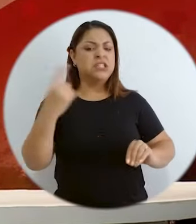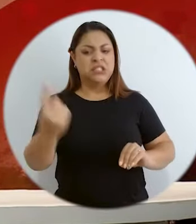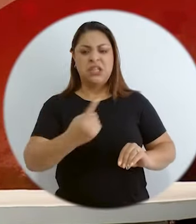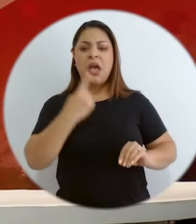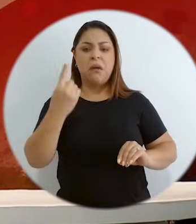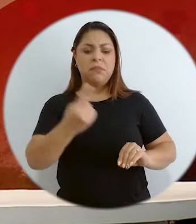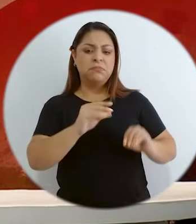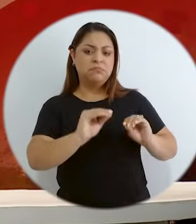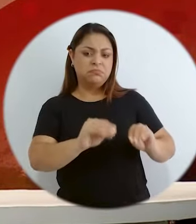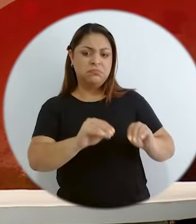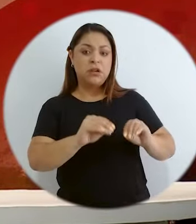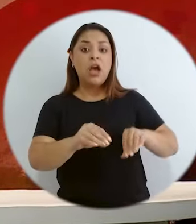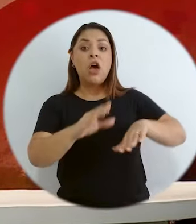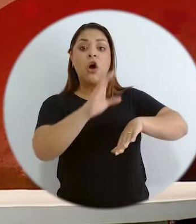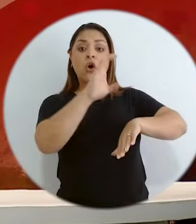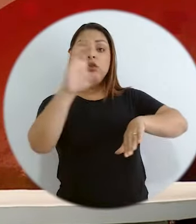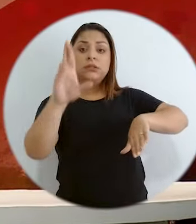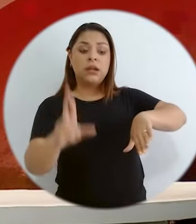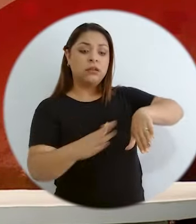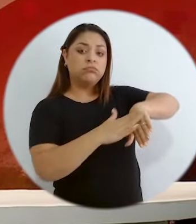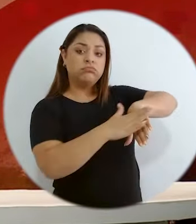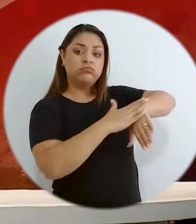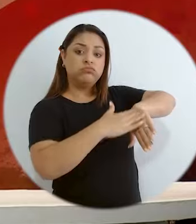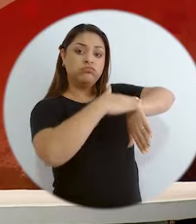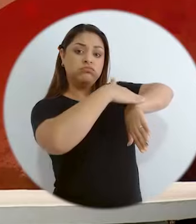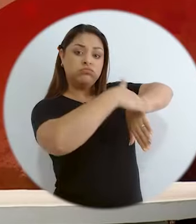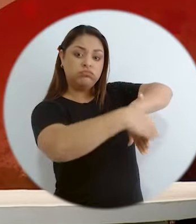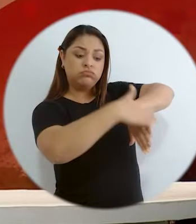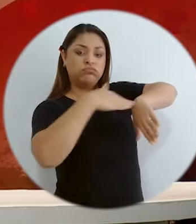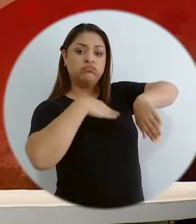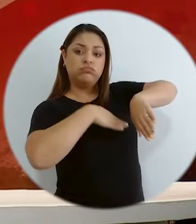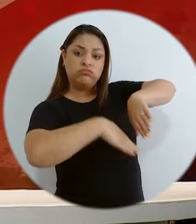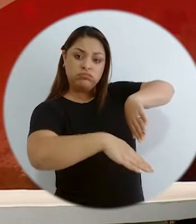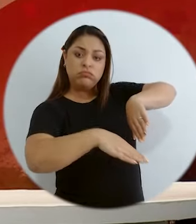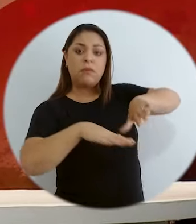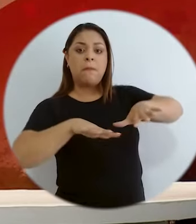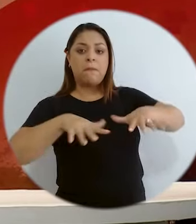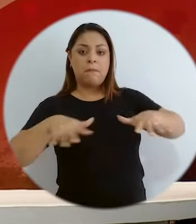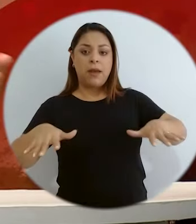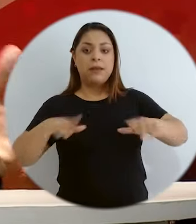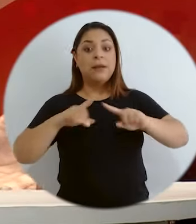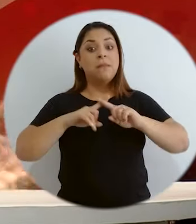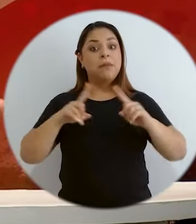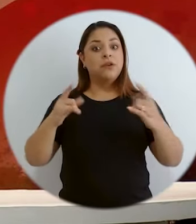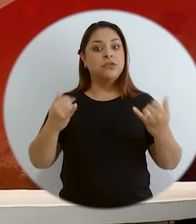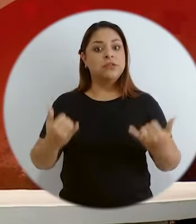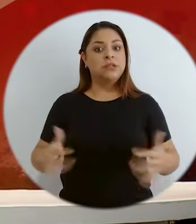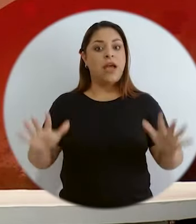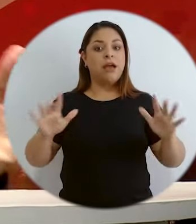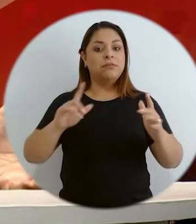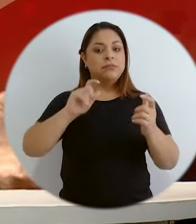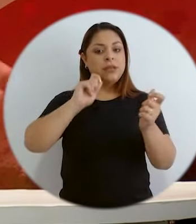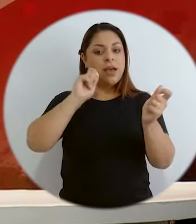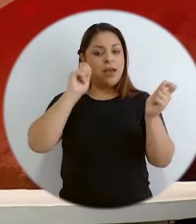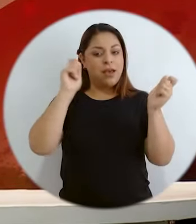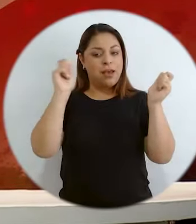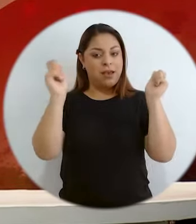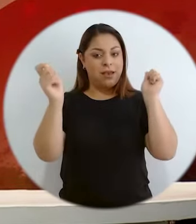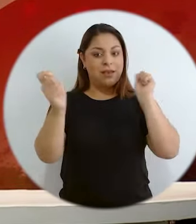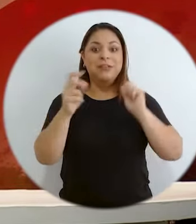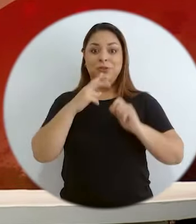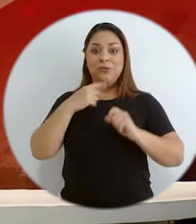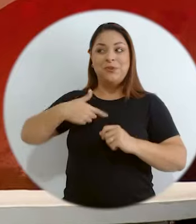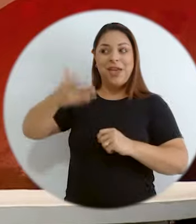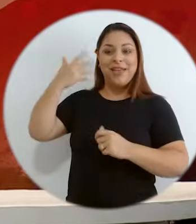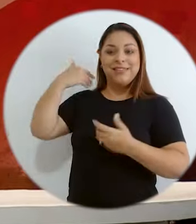los límites de Costa Rica desde la base continental. Y eso ha cambiado... Así los aprendí yo. Trásticamente,